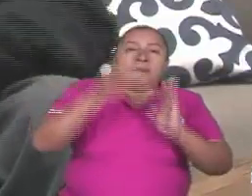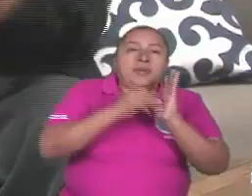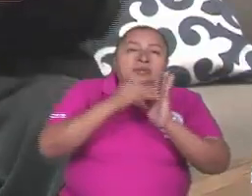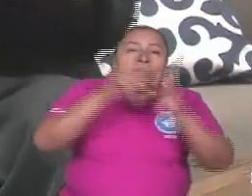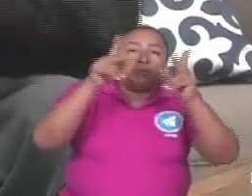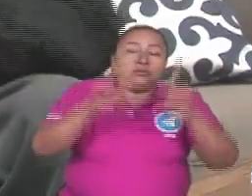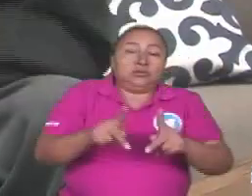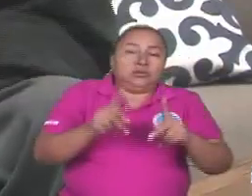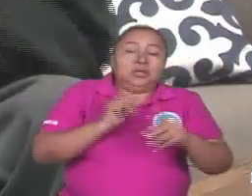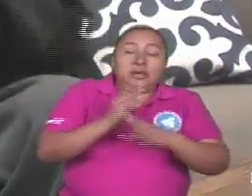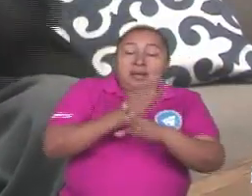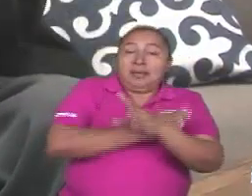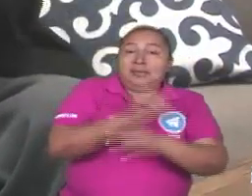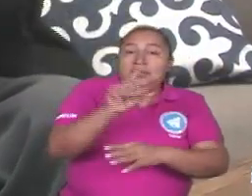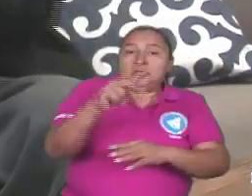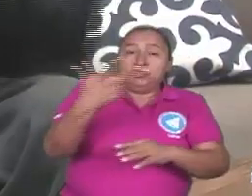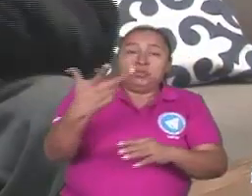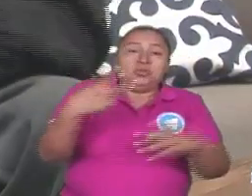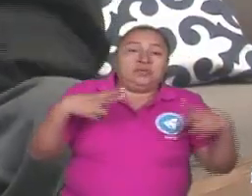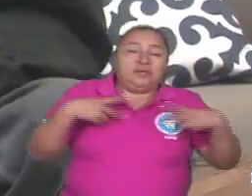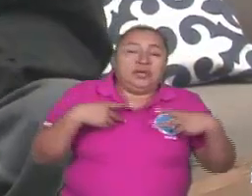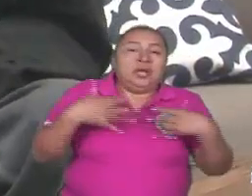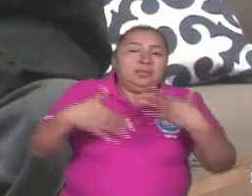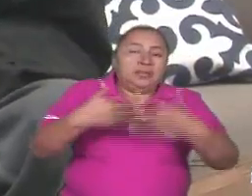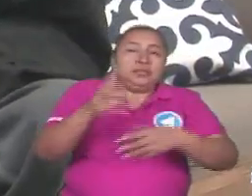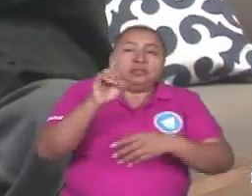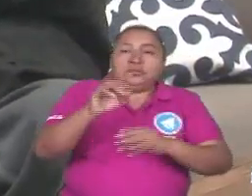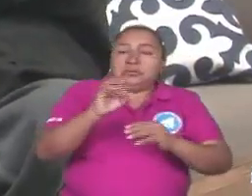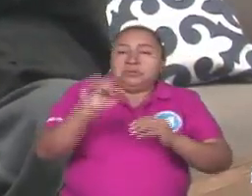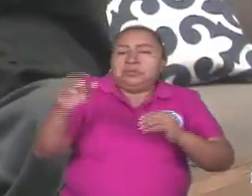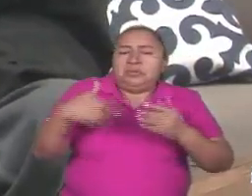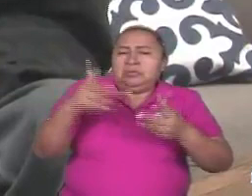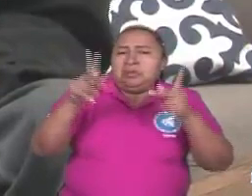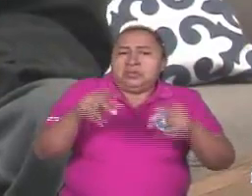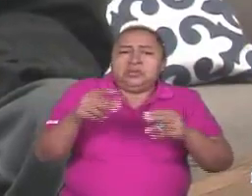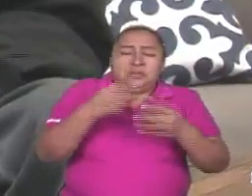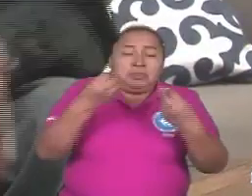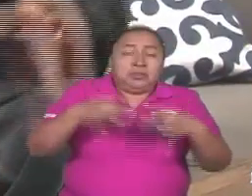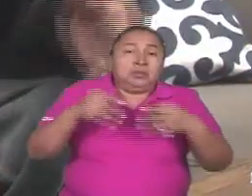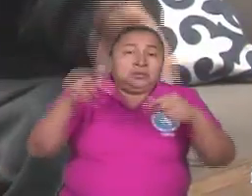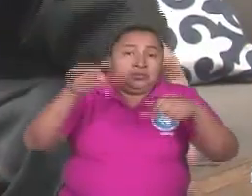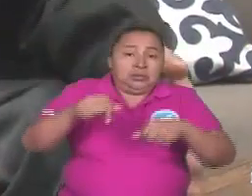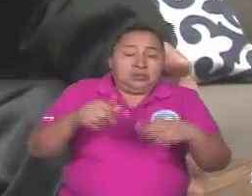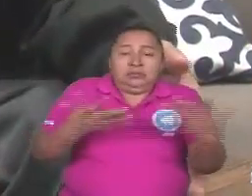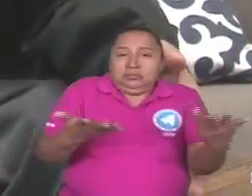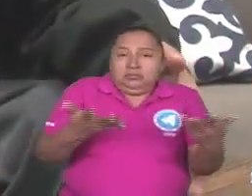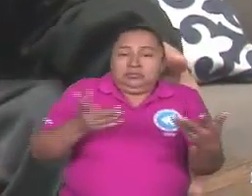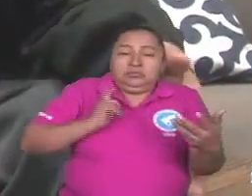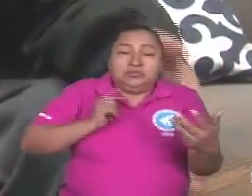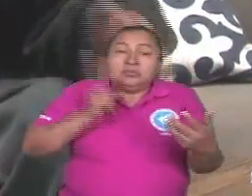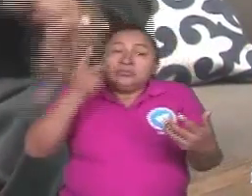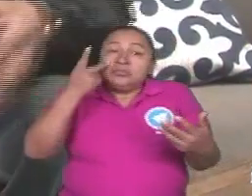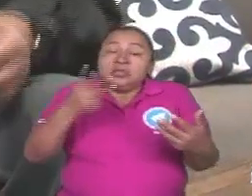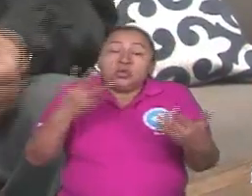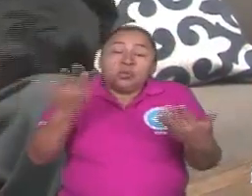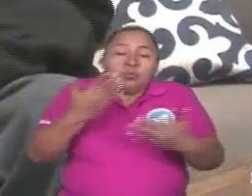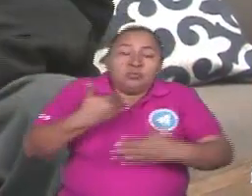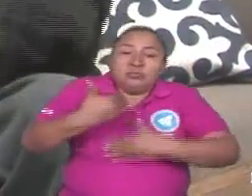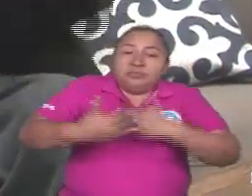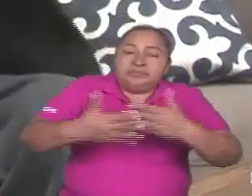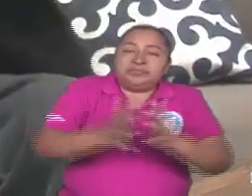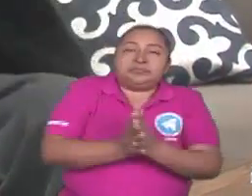Pasamos antes del 18 de abril fuera de los ciento y pico mil empleos que se perdieron ahorita. ¿Ves? Entonces estás viendo cómo avanzó.